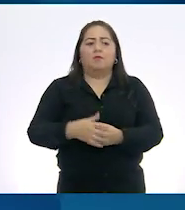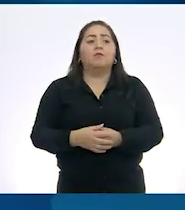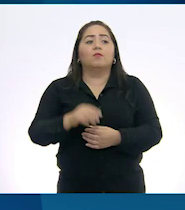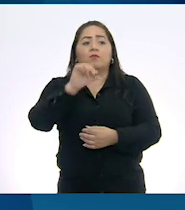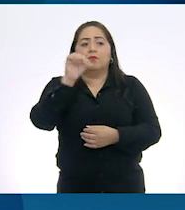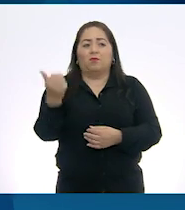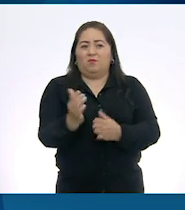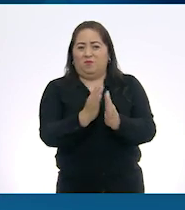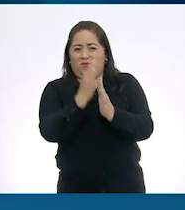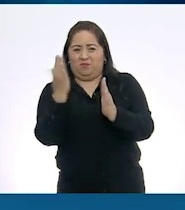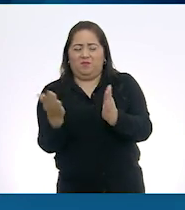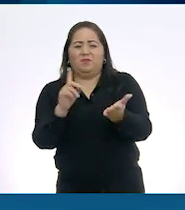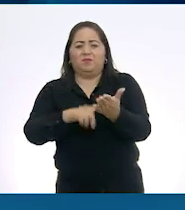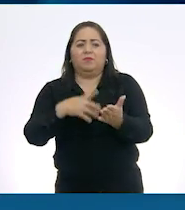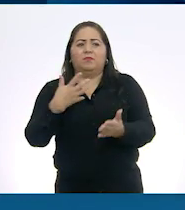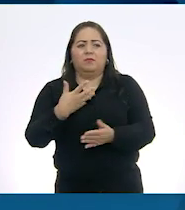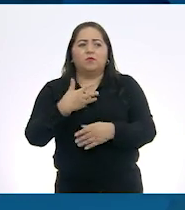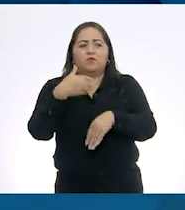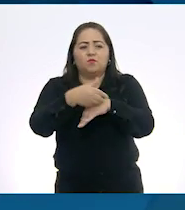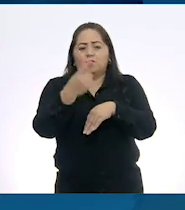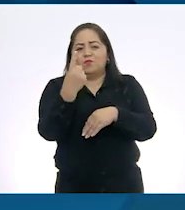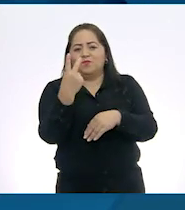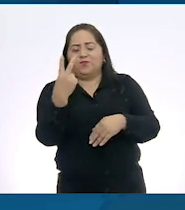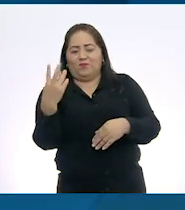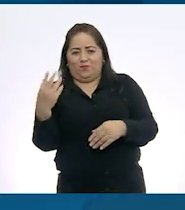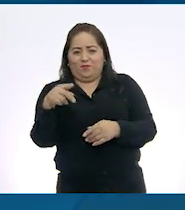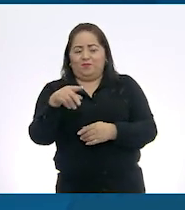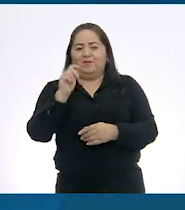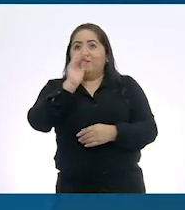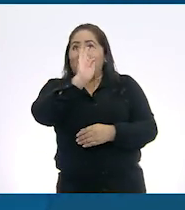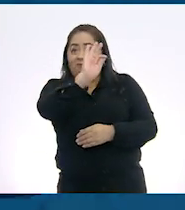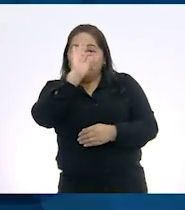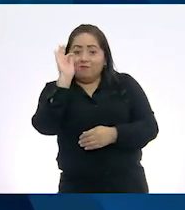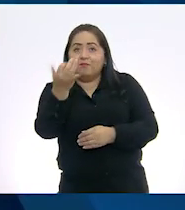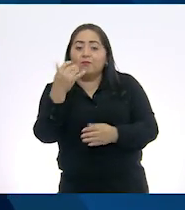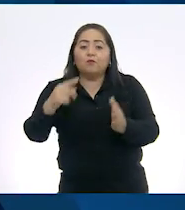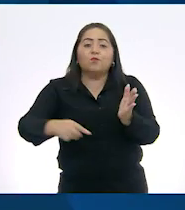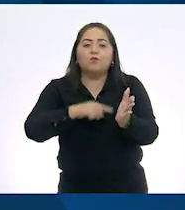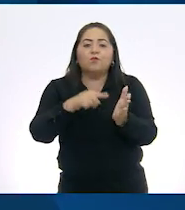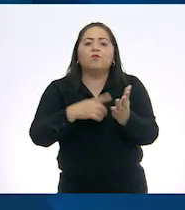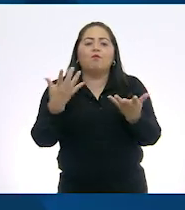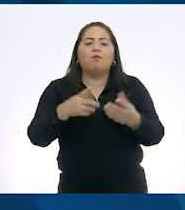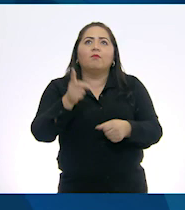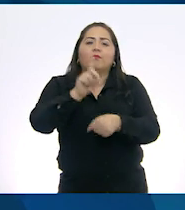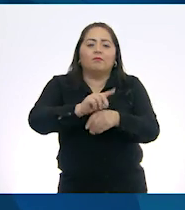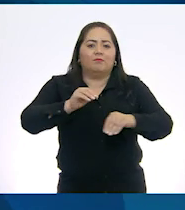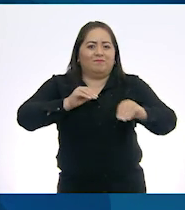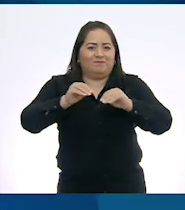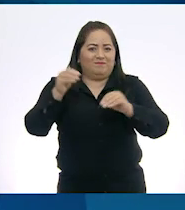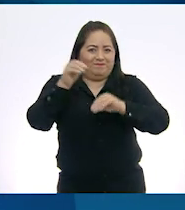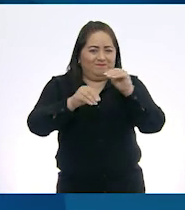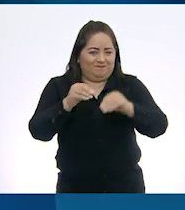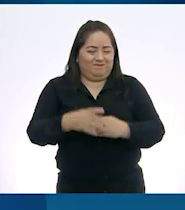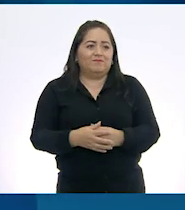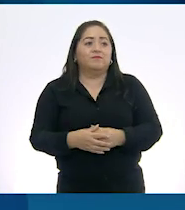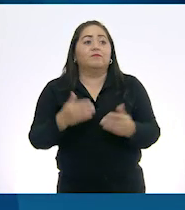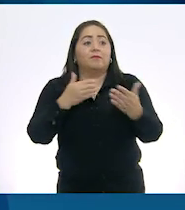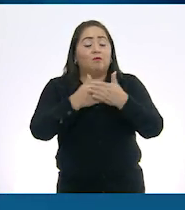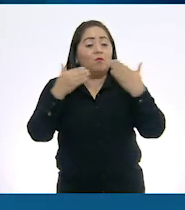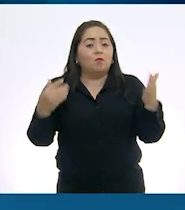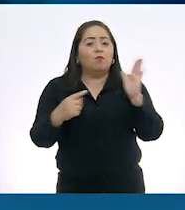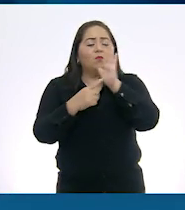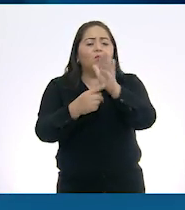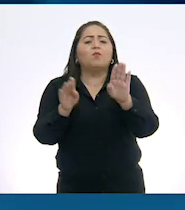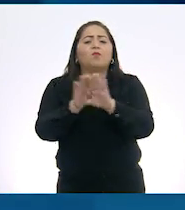Colofón, contiene el número de ejemplares de la edición, la fecha y el lugar donde se elaboró. Ahora vamos a mostrar